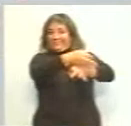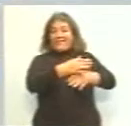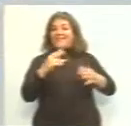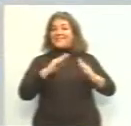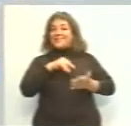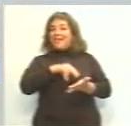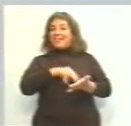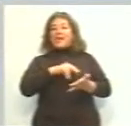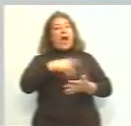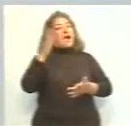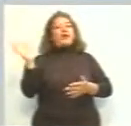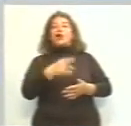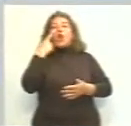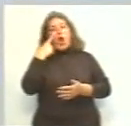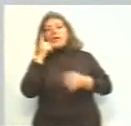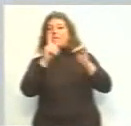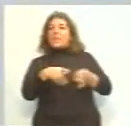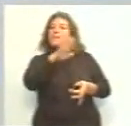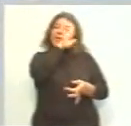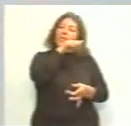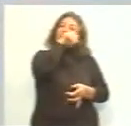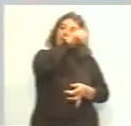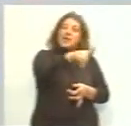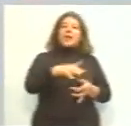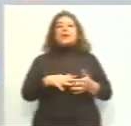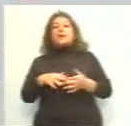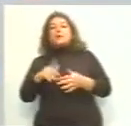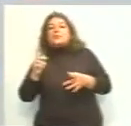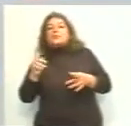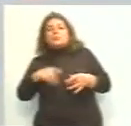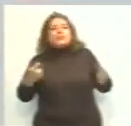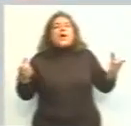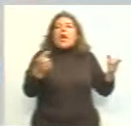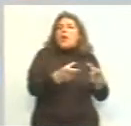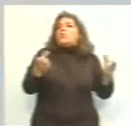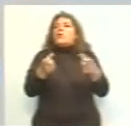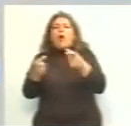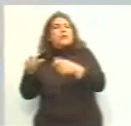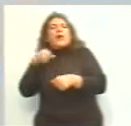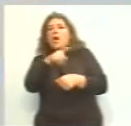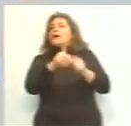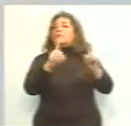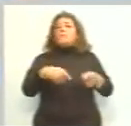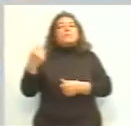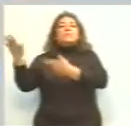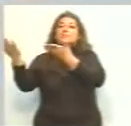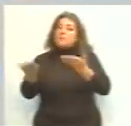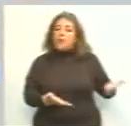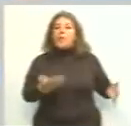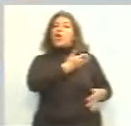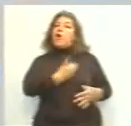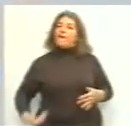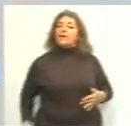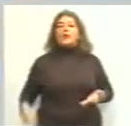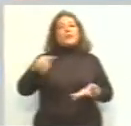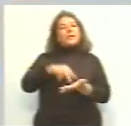intendentes que nos visitan de afuera. Va a haber una serie de reuniones. También van a ser recibidos por el gobernador de la